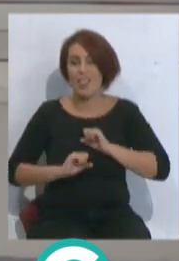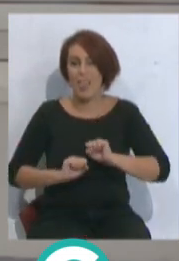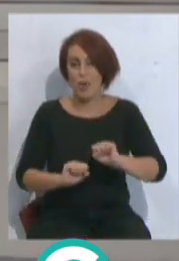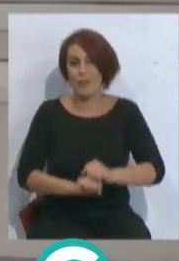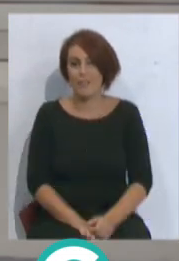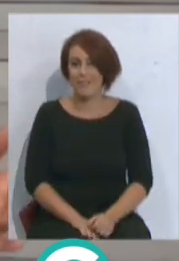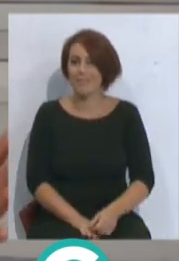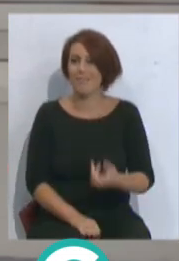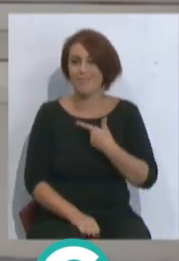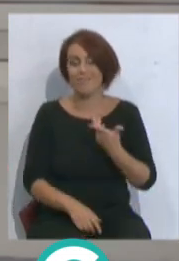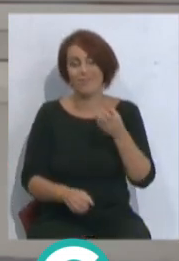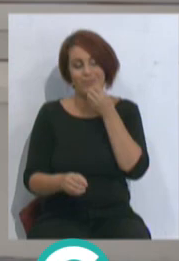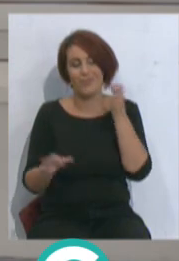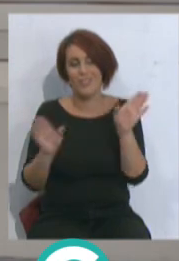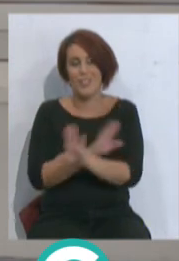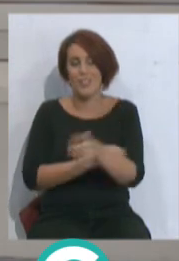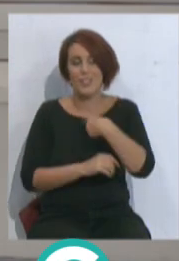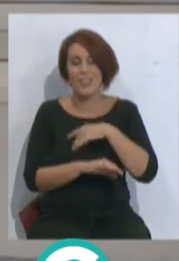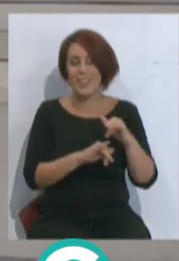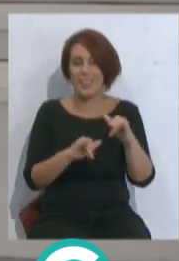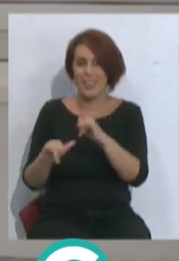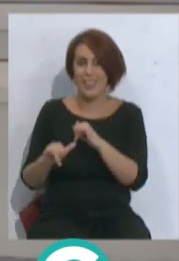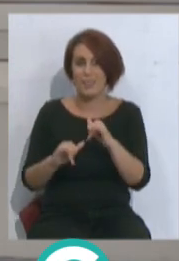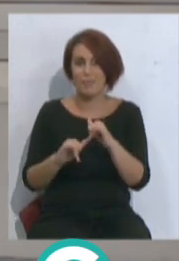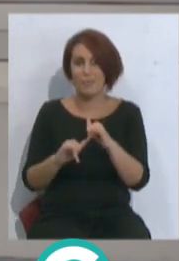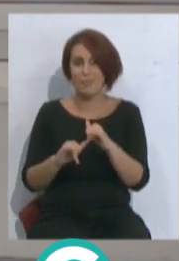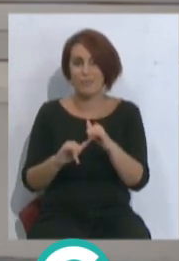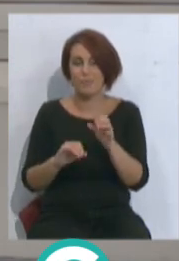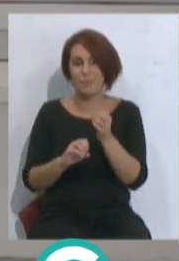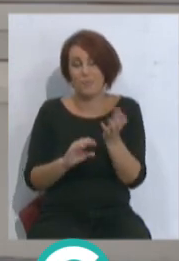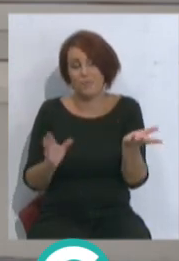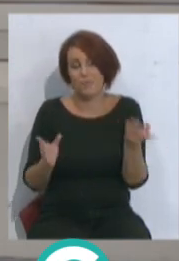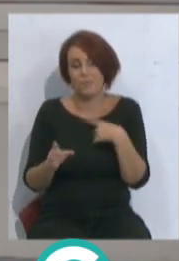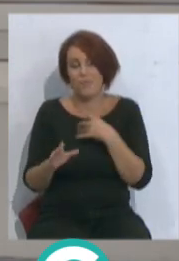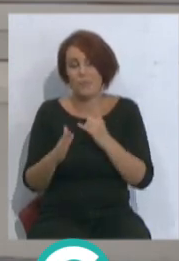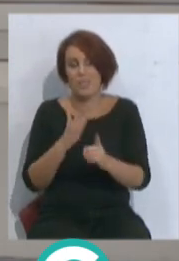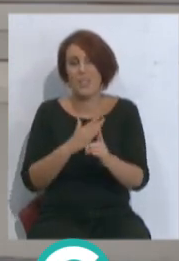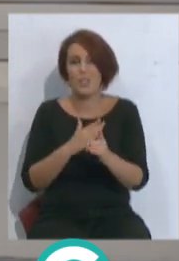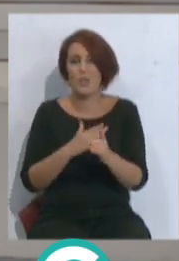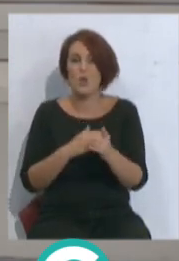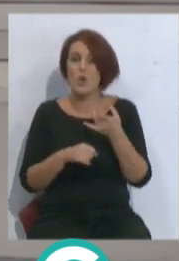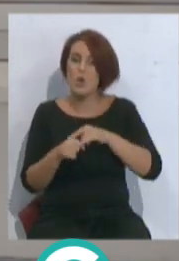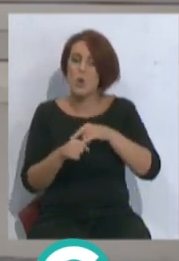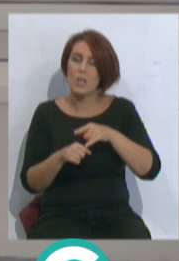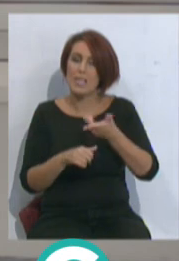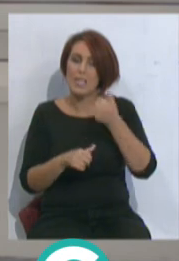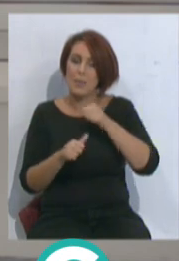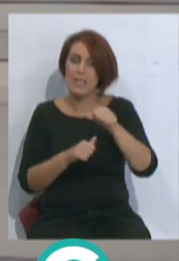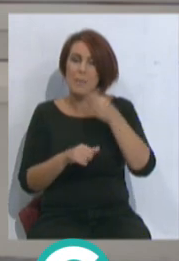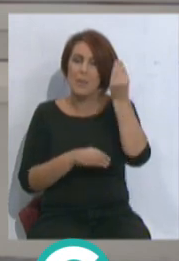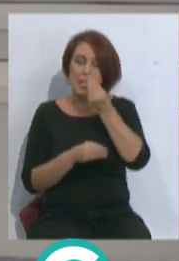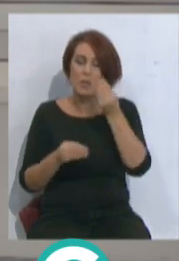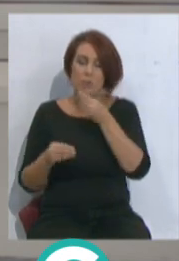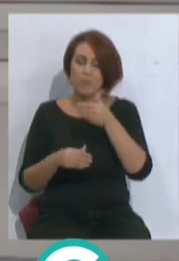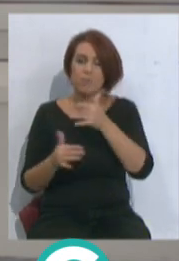Bueno, que pasen una muy buena noche, le hemos pasado muy, pero que muy bien. Y, bueno, tenemos submarinos ya a partir del próximo lunes y ya pensando en